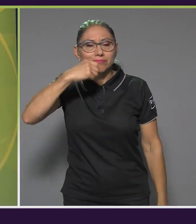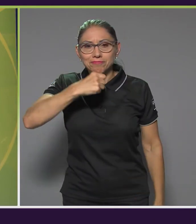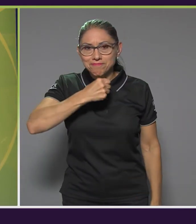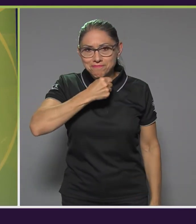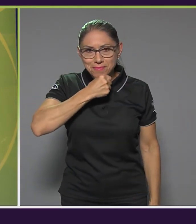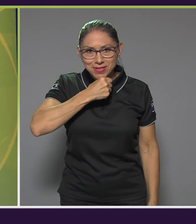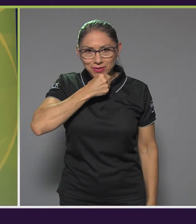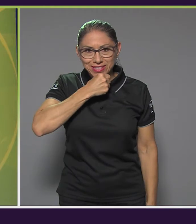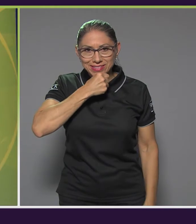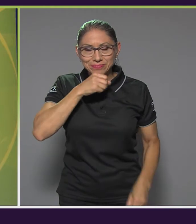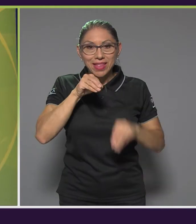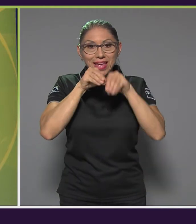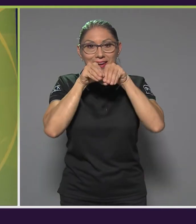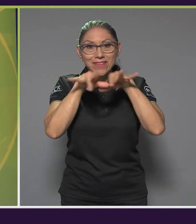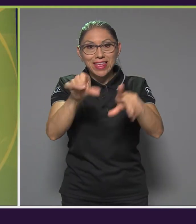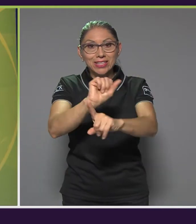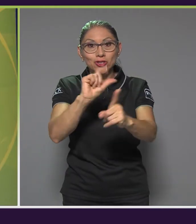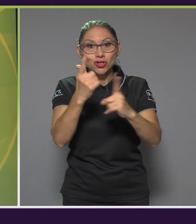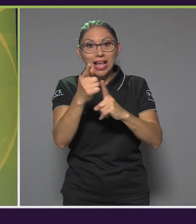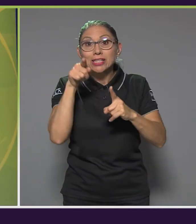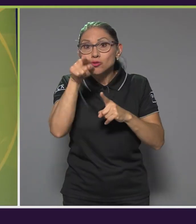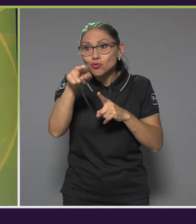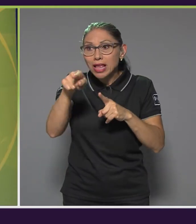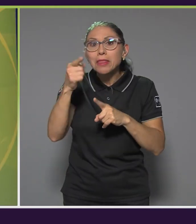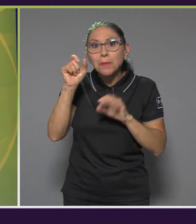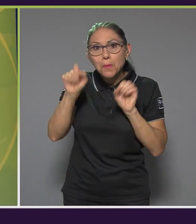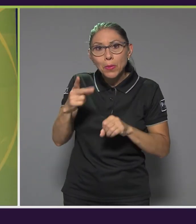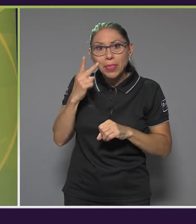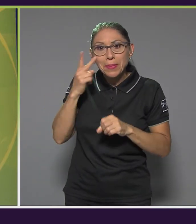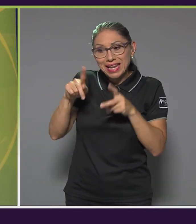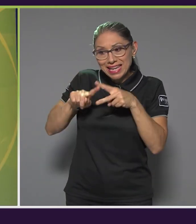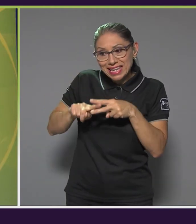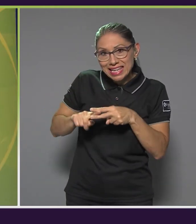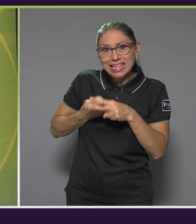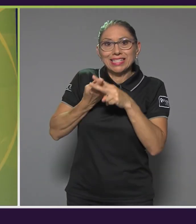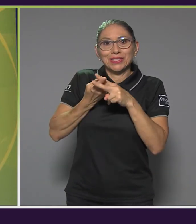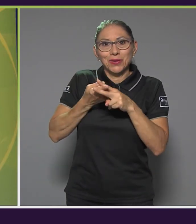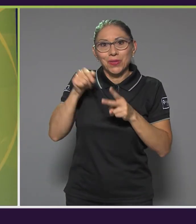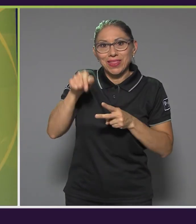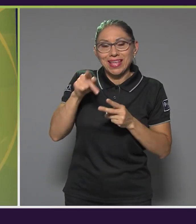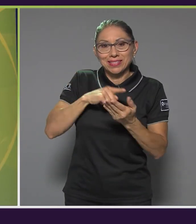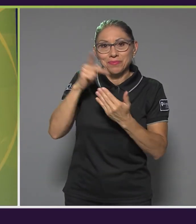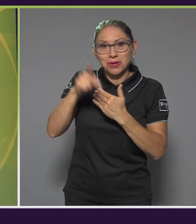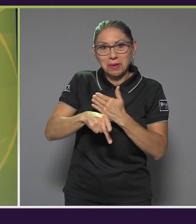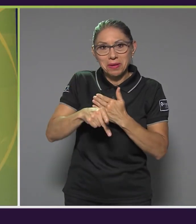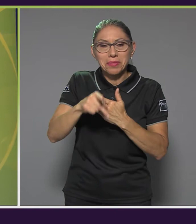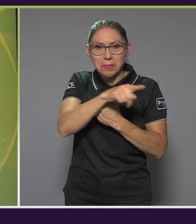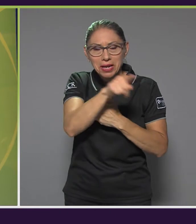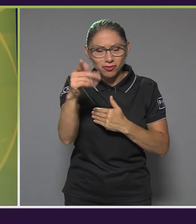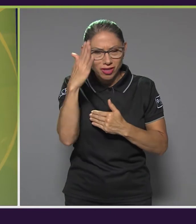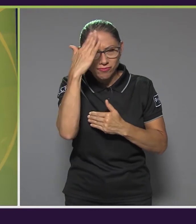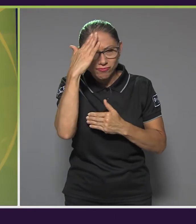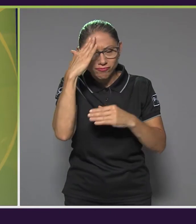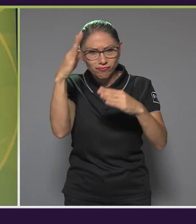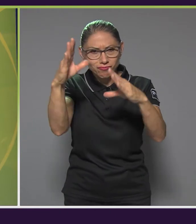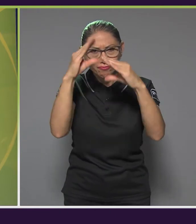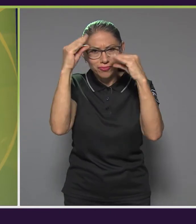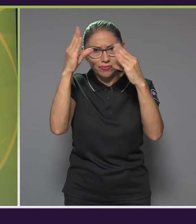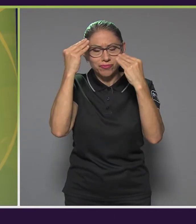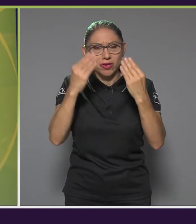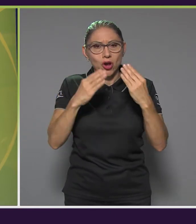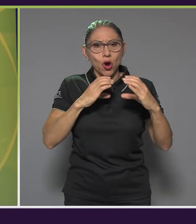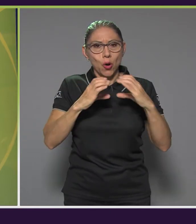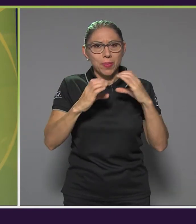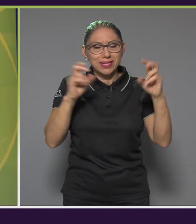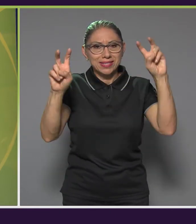en nuestras redes sociales encontrará el inicio de esta conversación por si se acaba de unir para que se ponga al día con lo que hemos conversado. En Costa